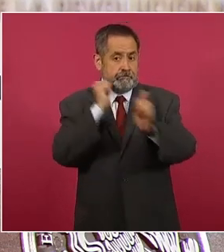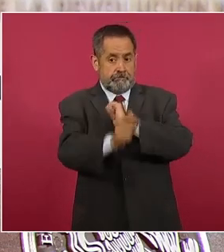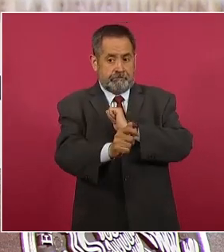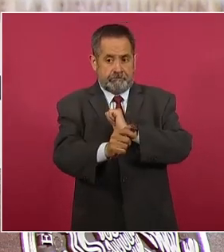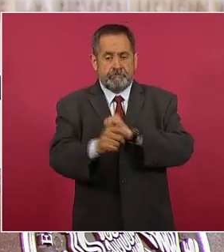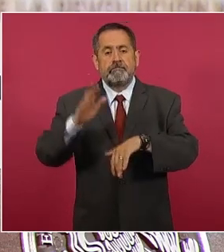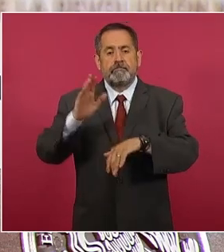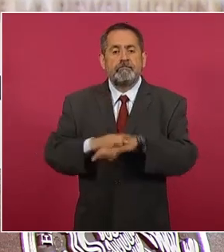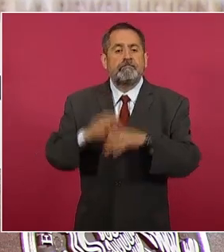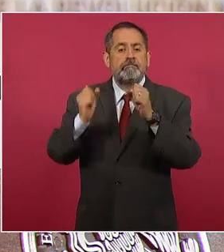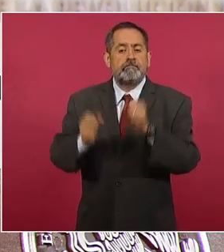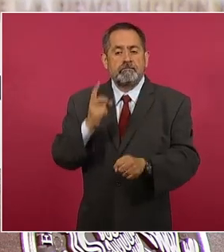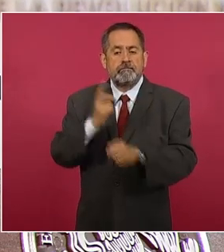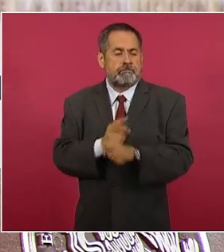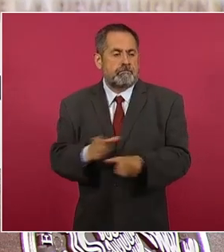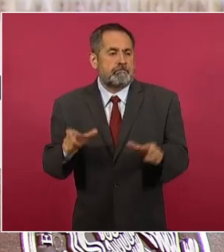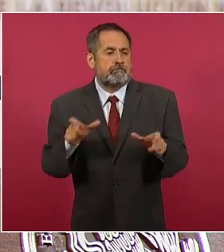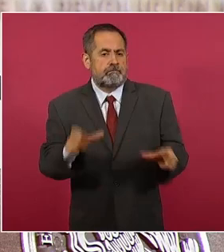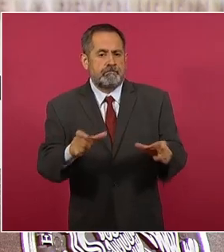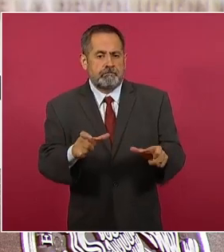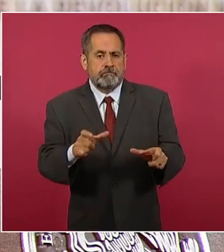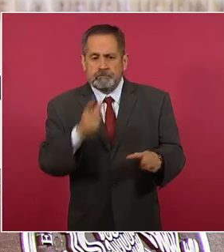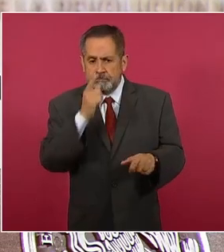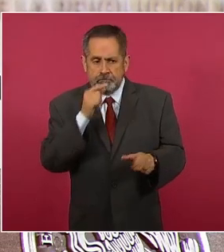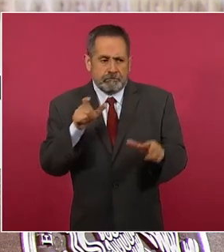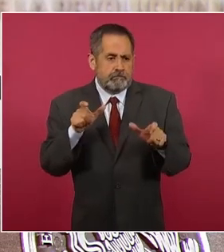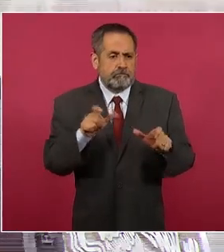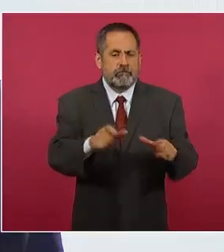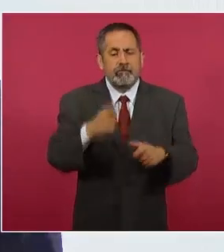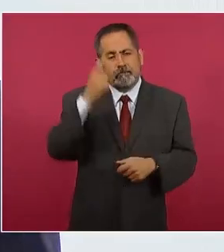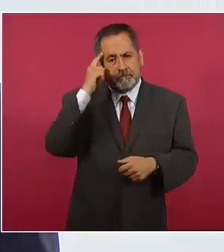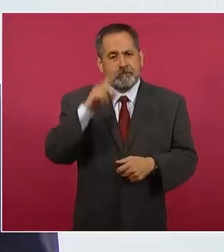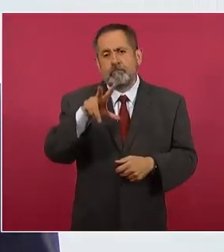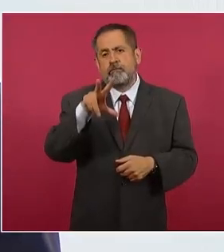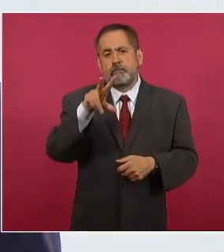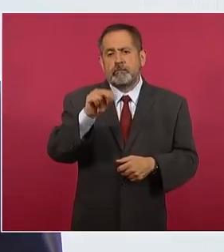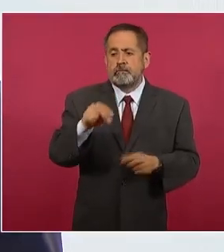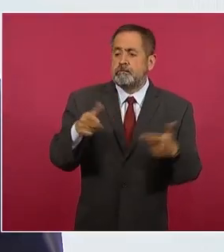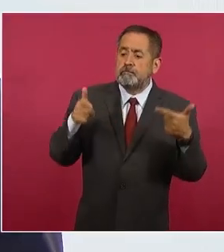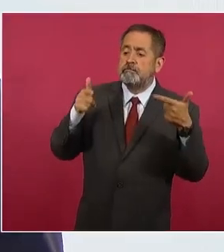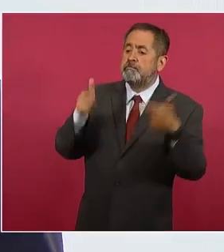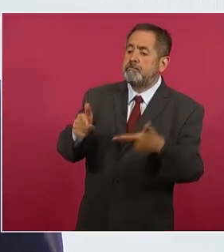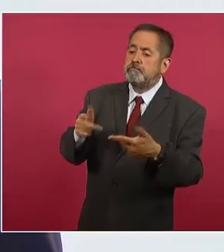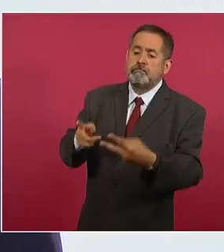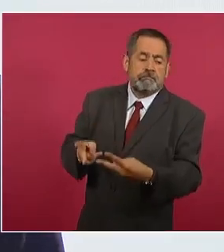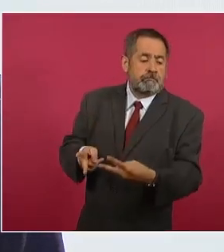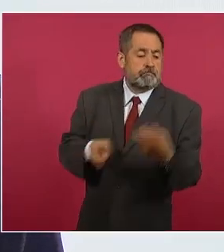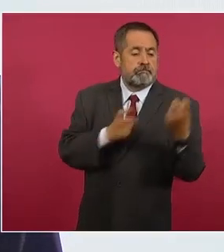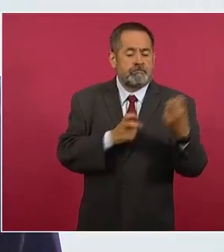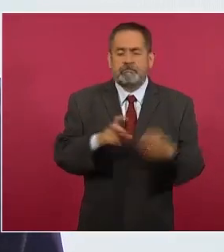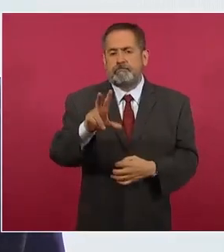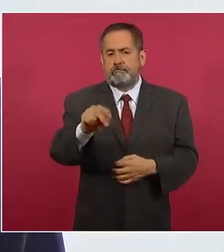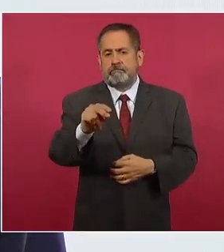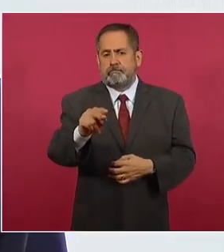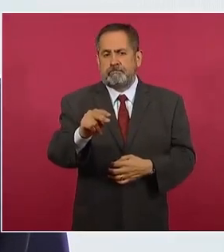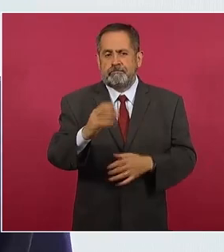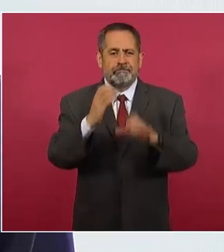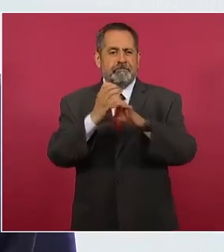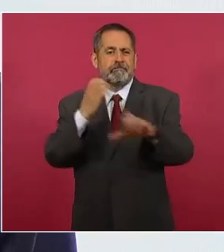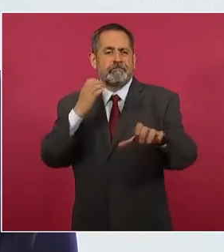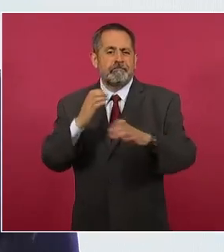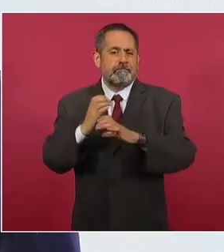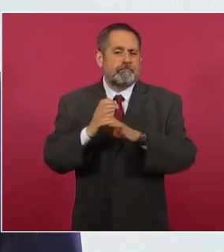que va eventualmente a reflejarse en menor robo de alimentos y de insumos estratégicos en